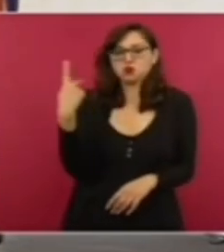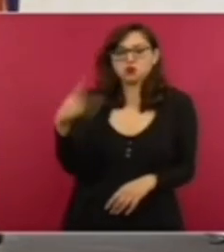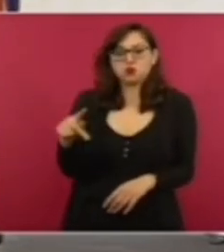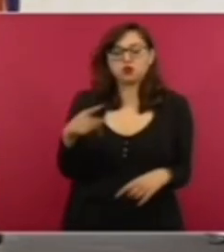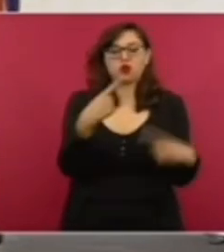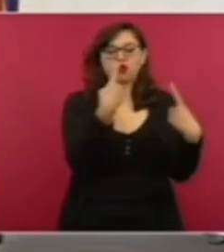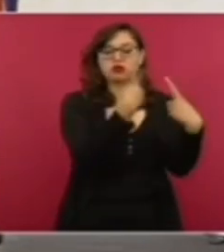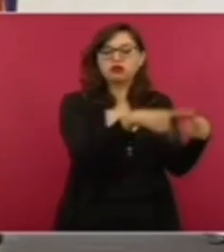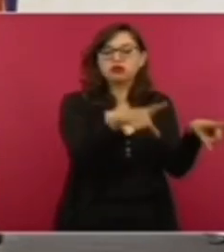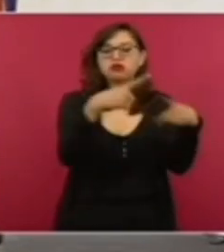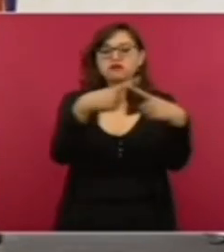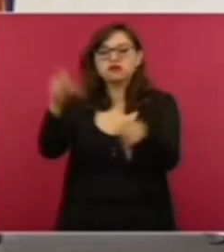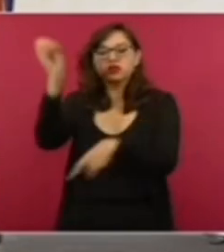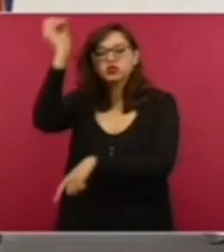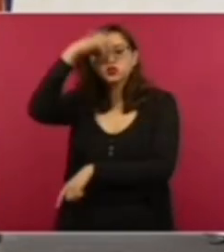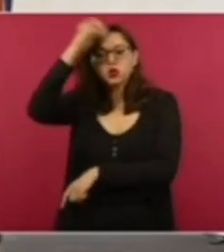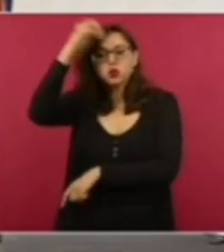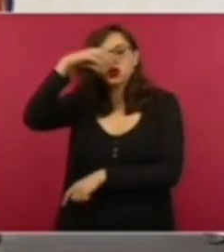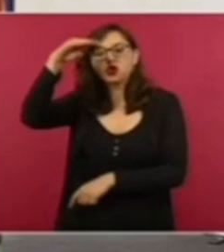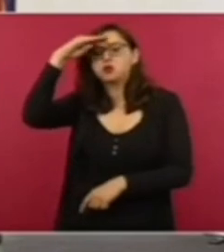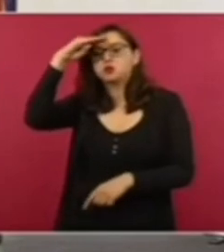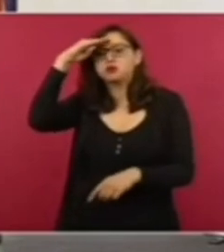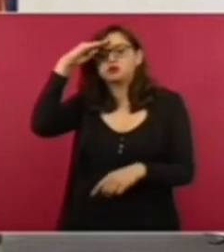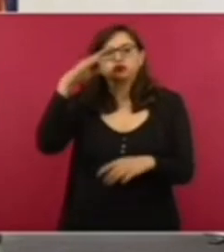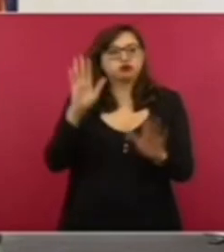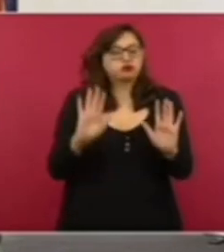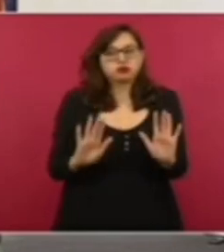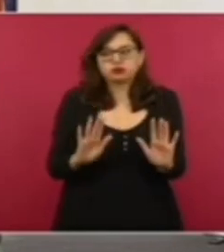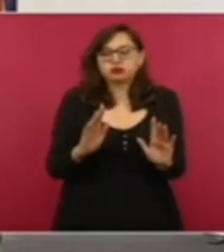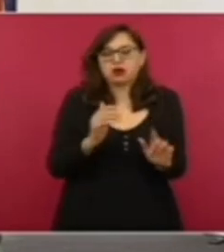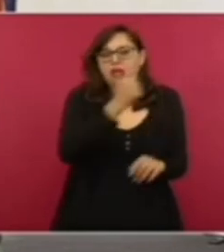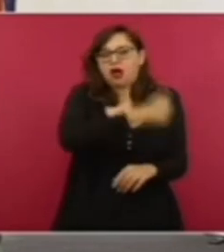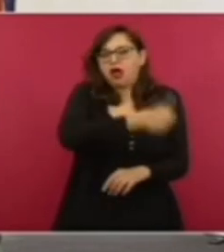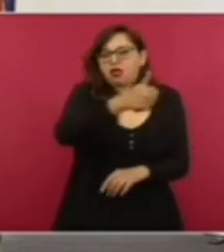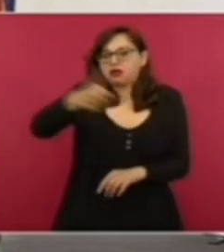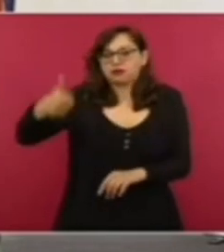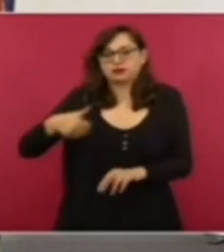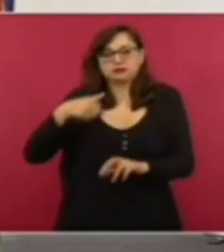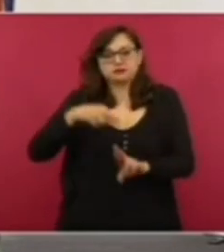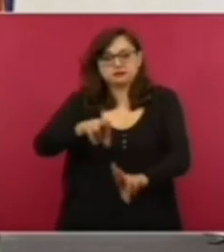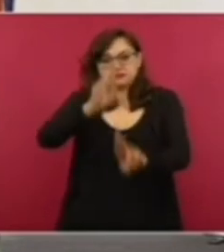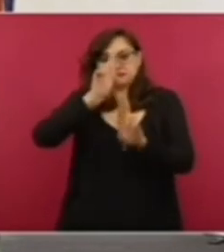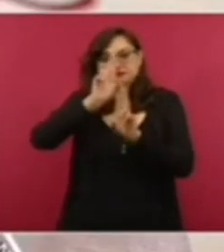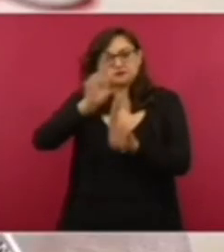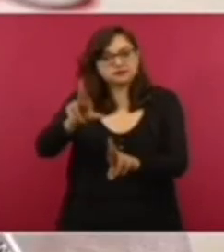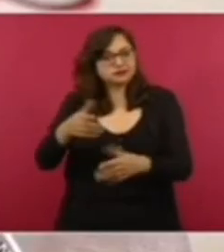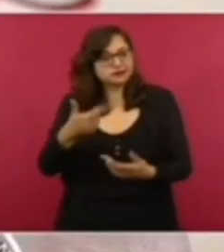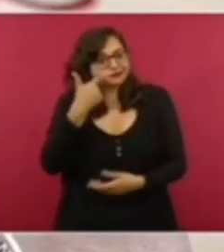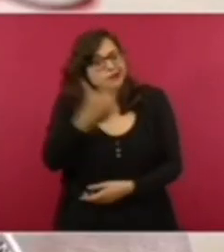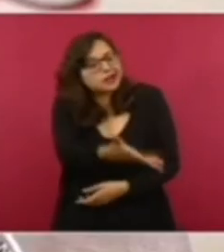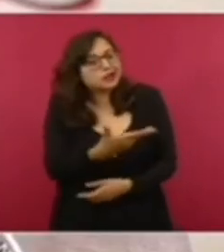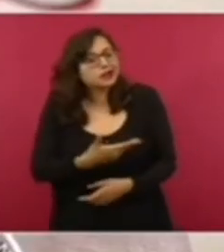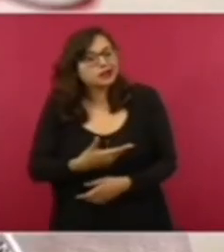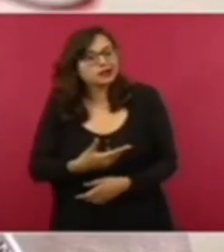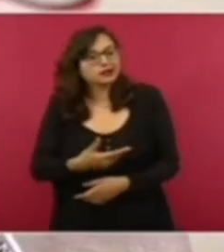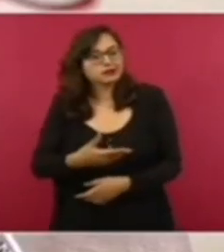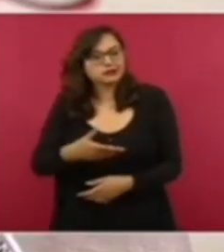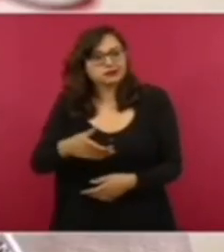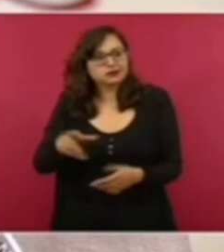la diversidad de pensamiento, tengan para que aprendan.